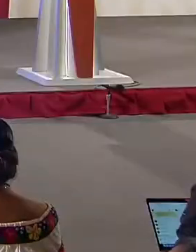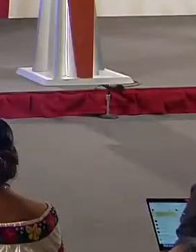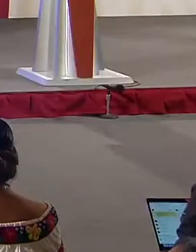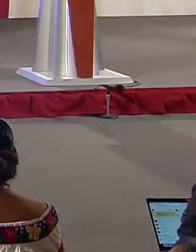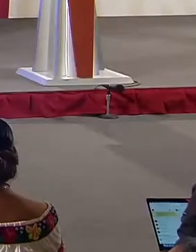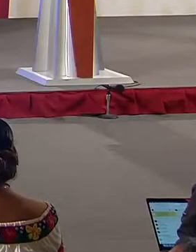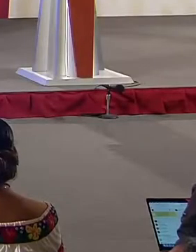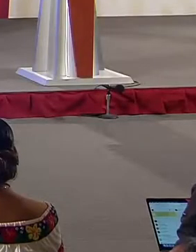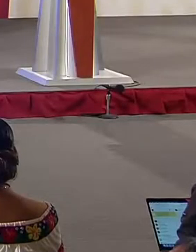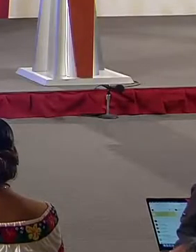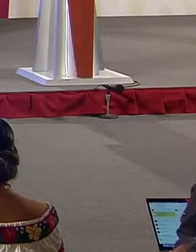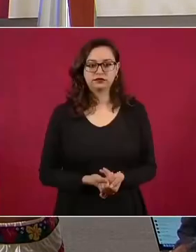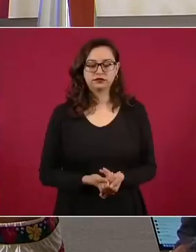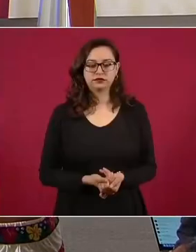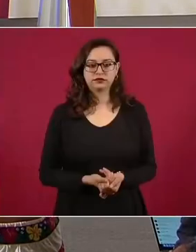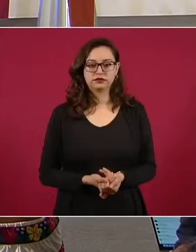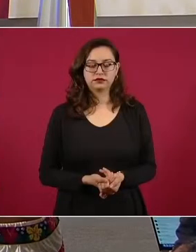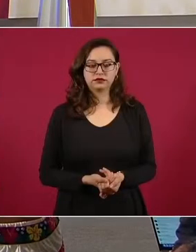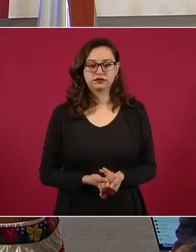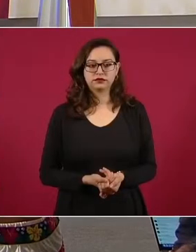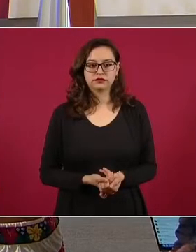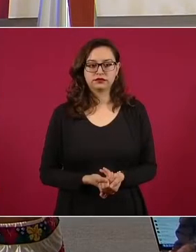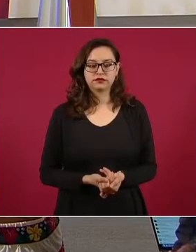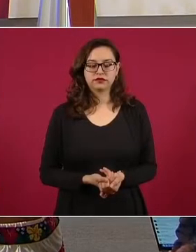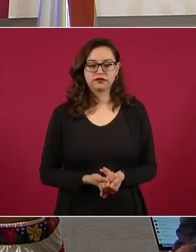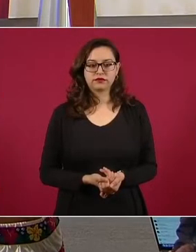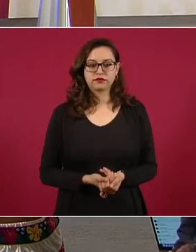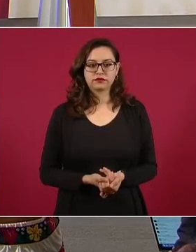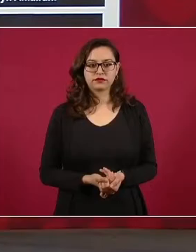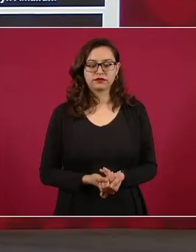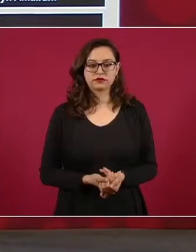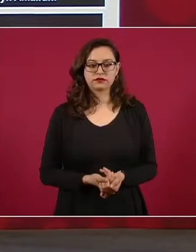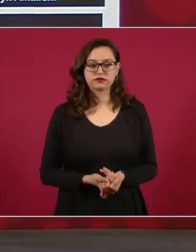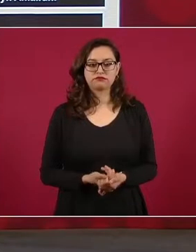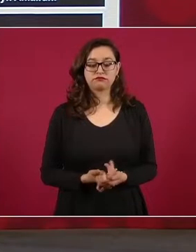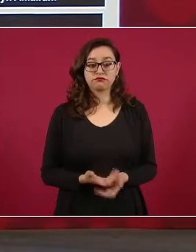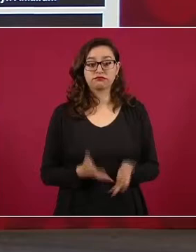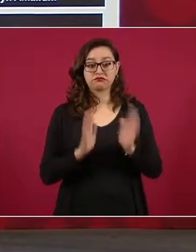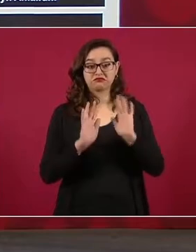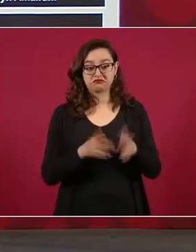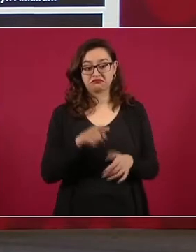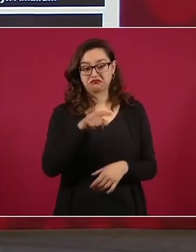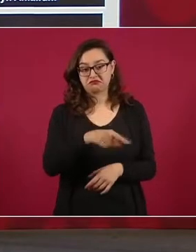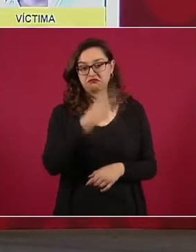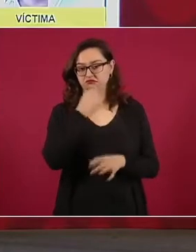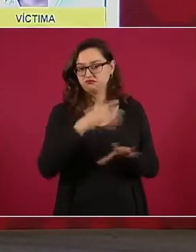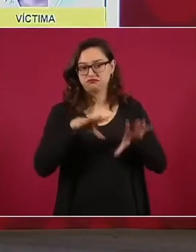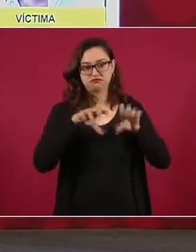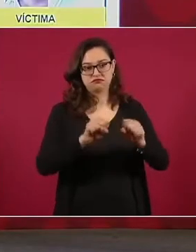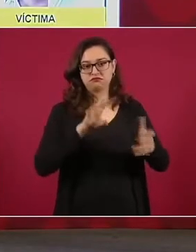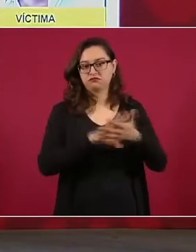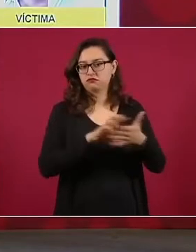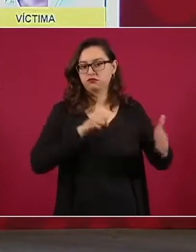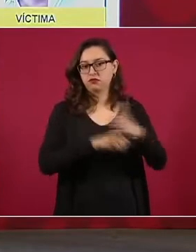desaparecido en un primer momento, sino también privadas de la vida, ya está vinculado al proceso penal. Siguiente.